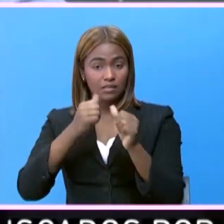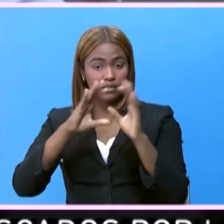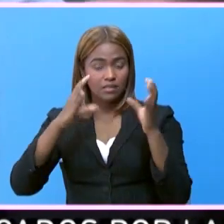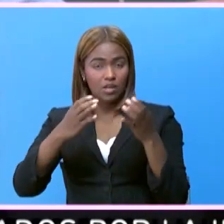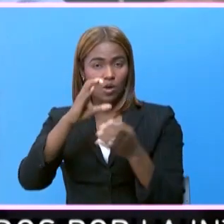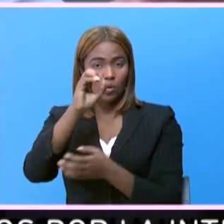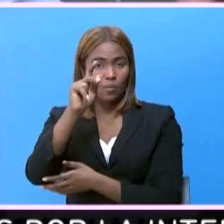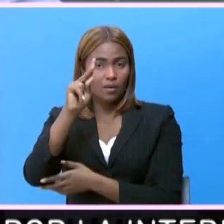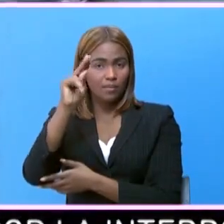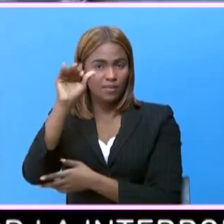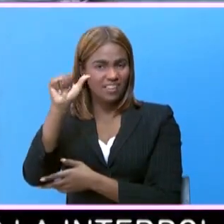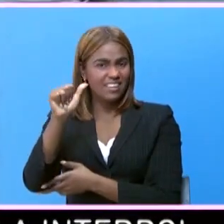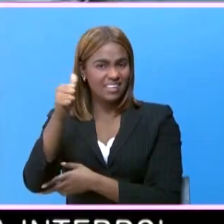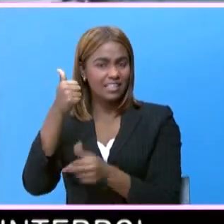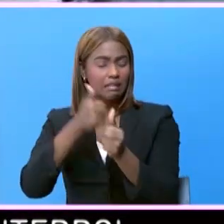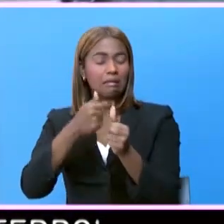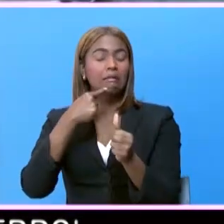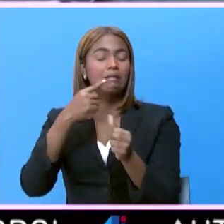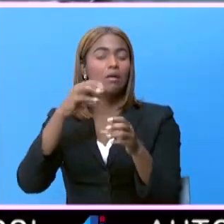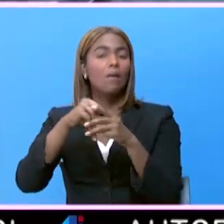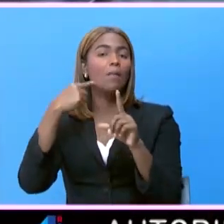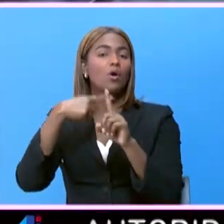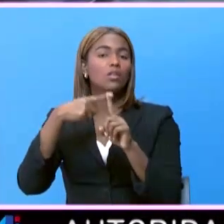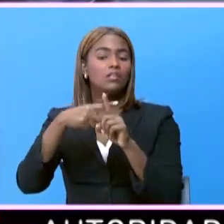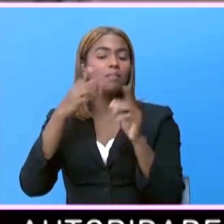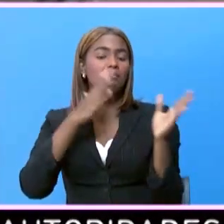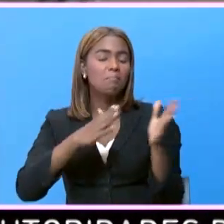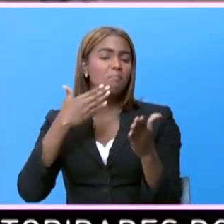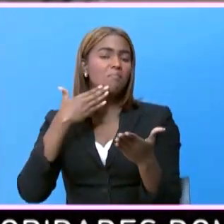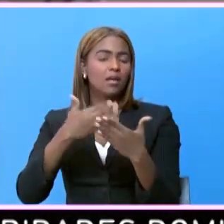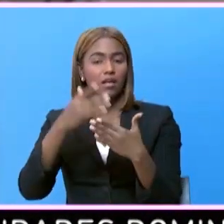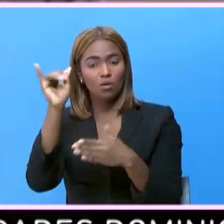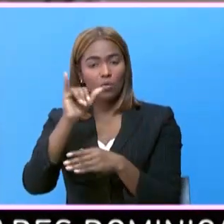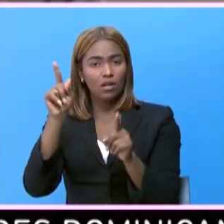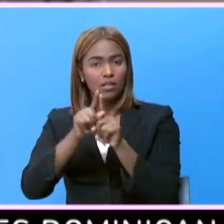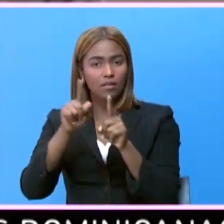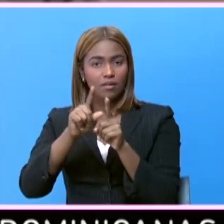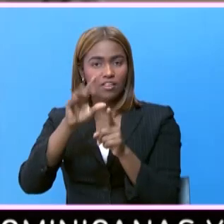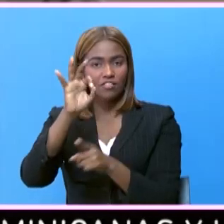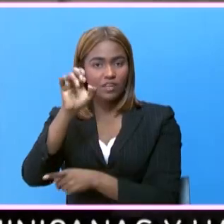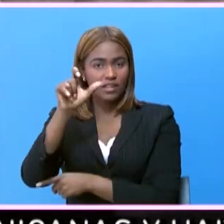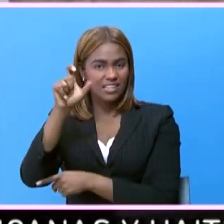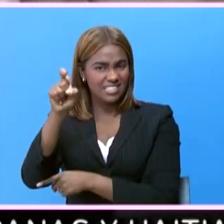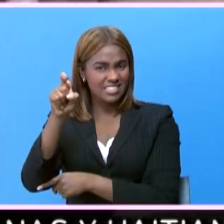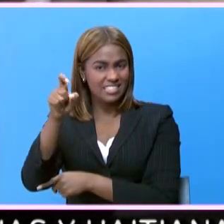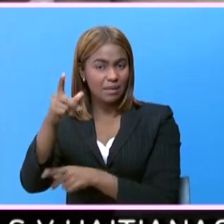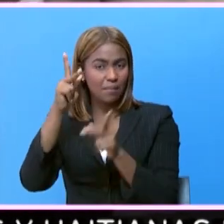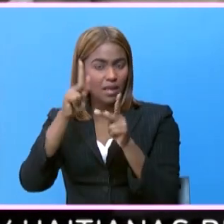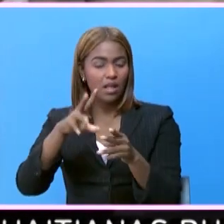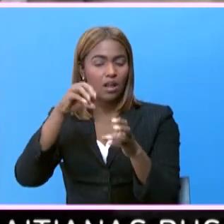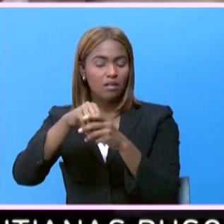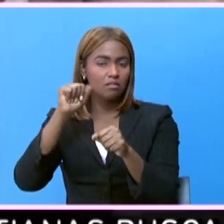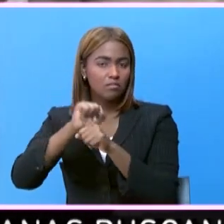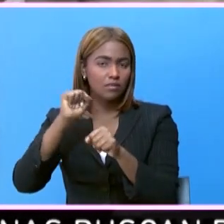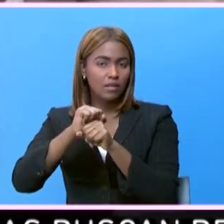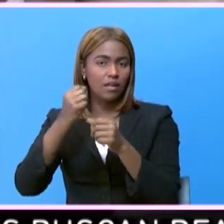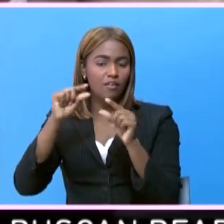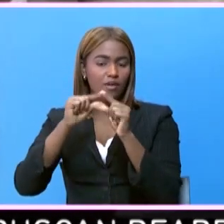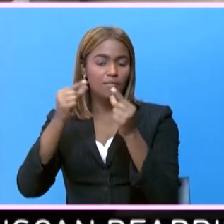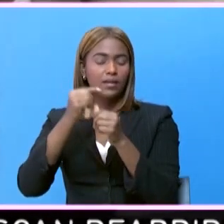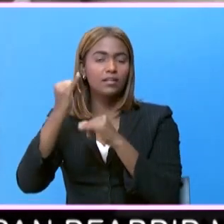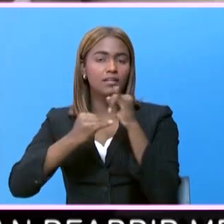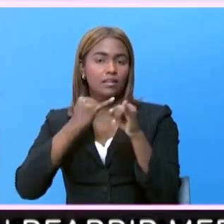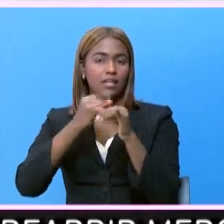con fraternidad esgrimista, calificó positivamente el proceso, al igual que Belich Cairi Estreba, representante de la Federación